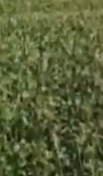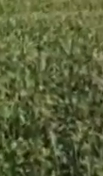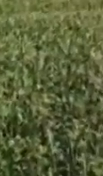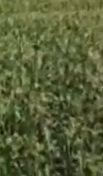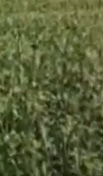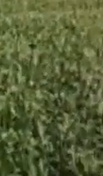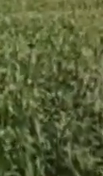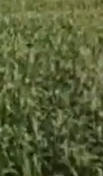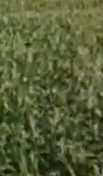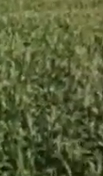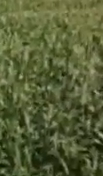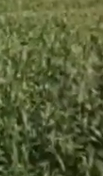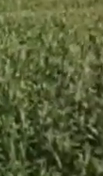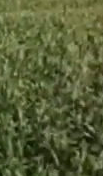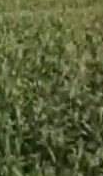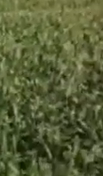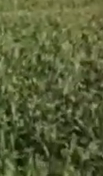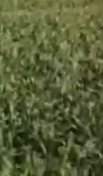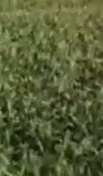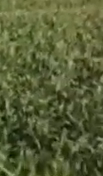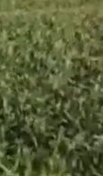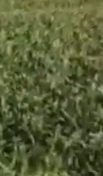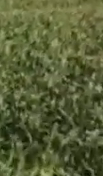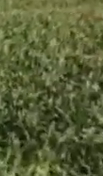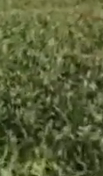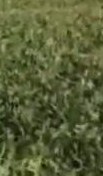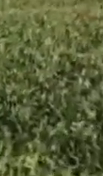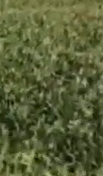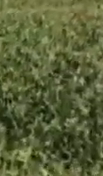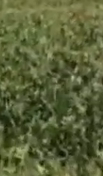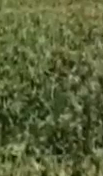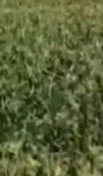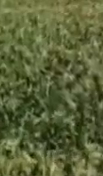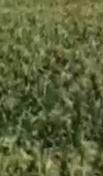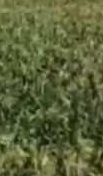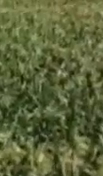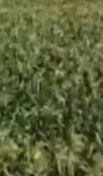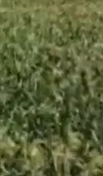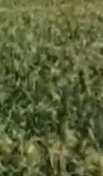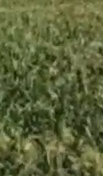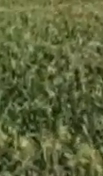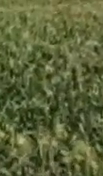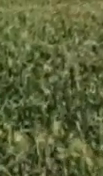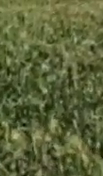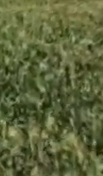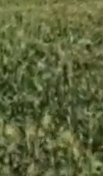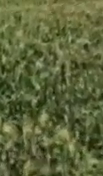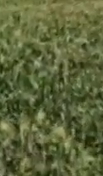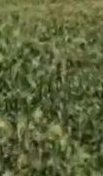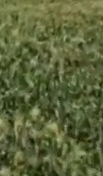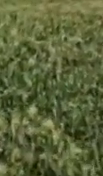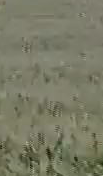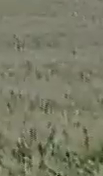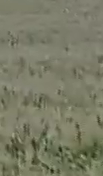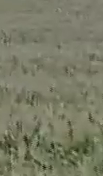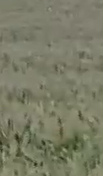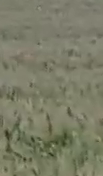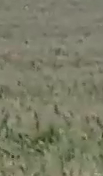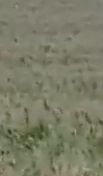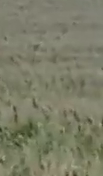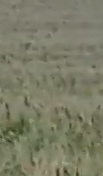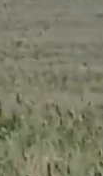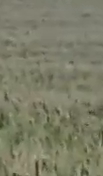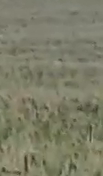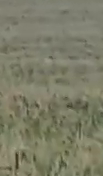alimentos para nuestro país. Y, bueno, mire estas sabanas de maíz, presidente. Esto es una muestra de la verdad para